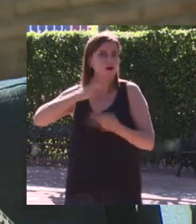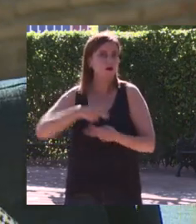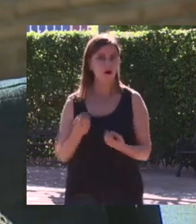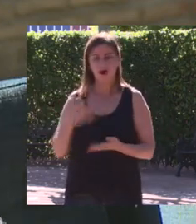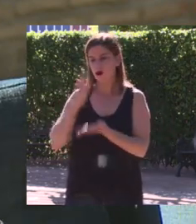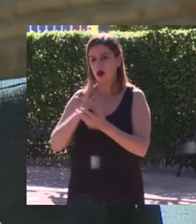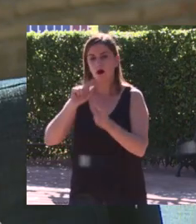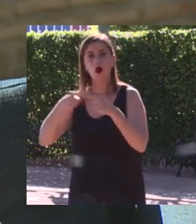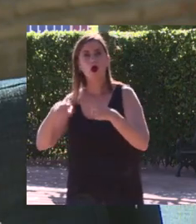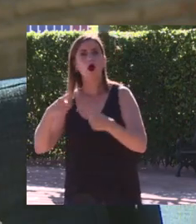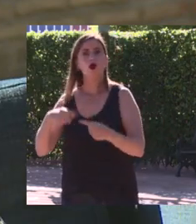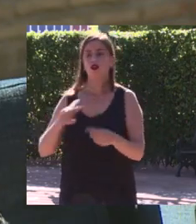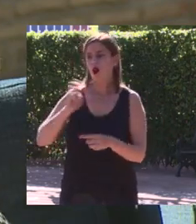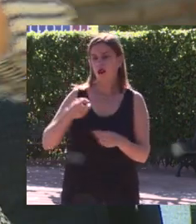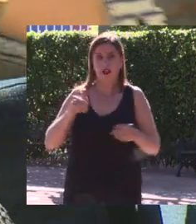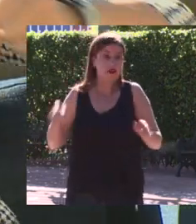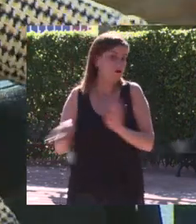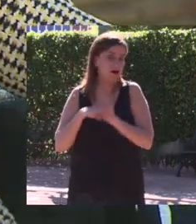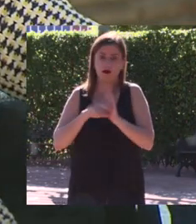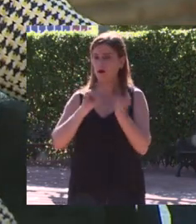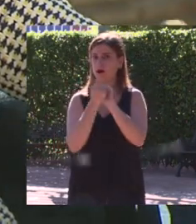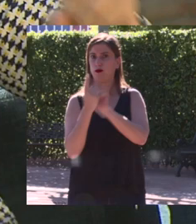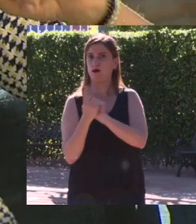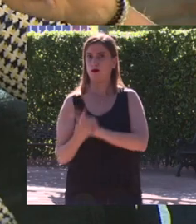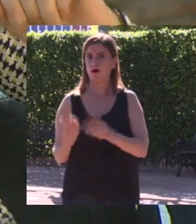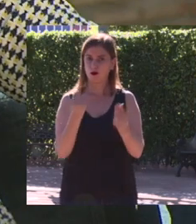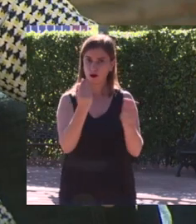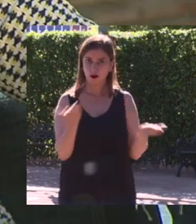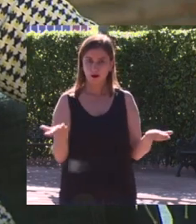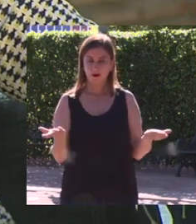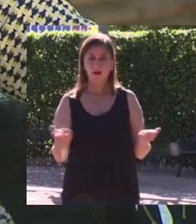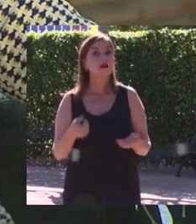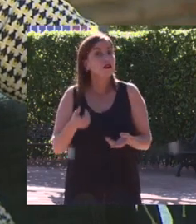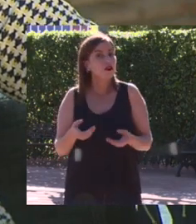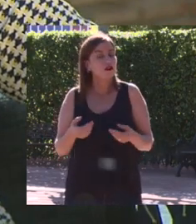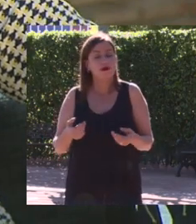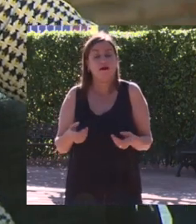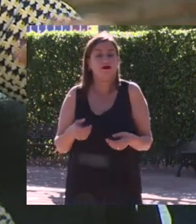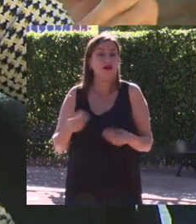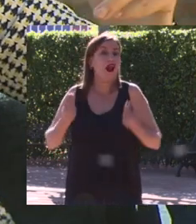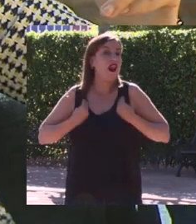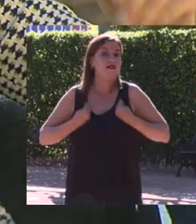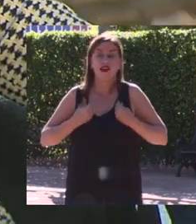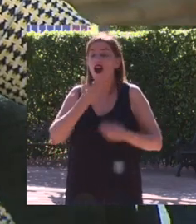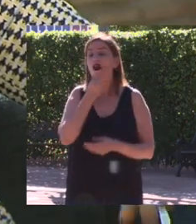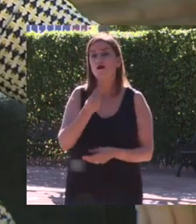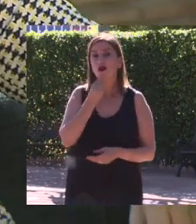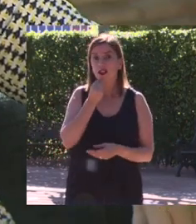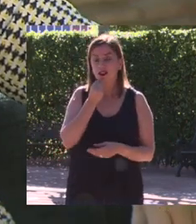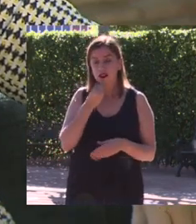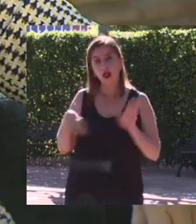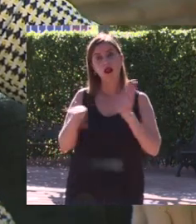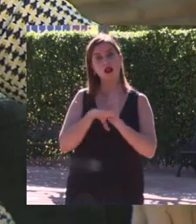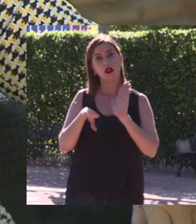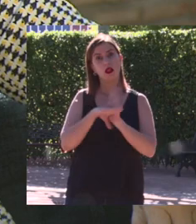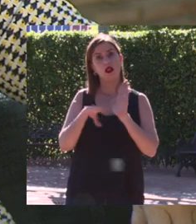estudiamos otra cosa nos volvemos a reinventar y así es un suma y sigue pero eso es una parte muy bonita de la vida no es nada monótona con